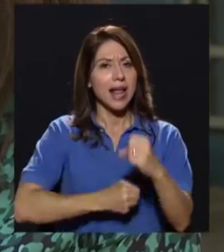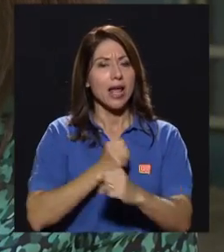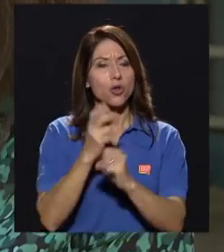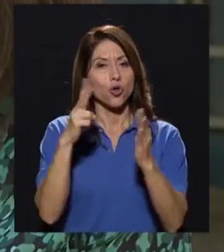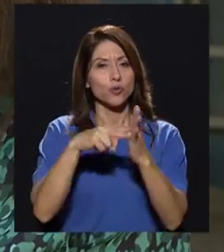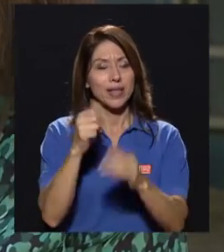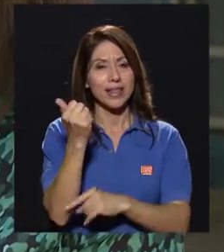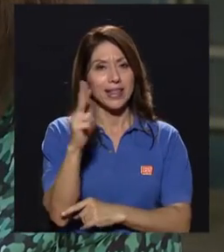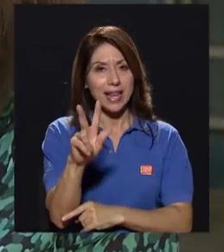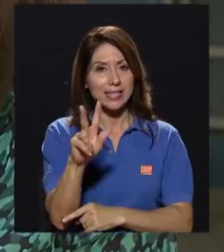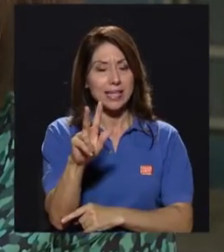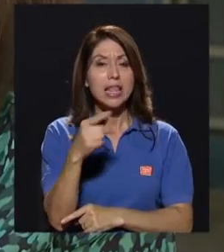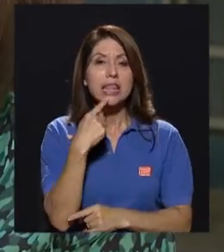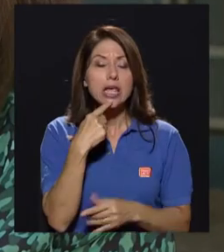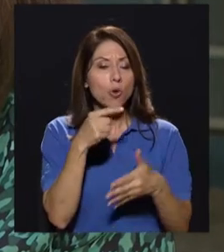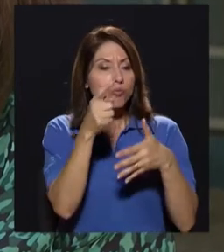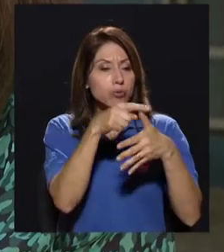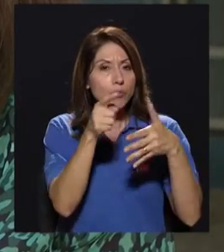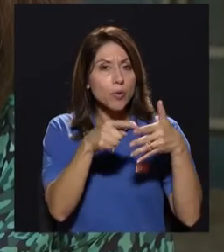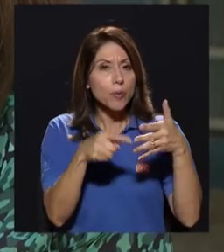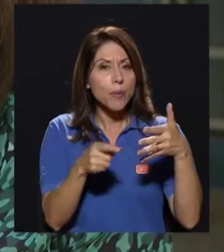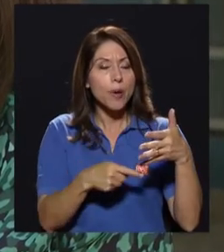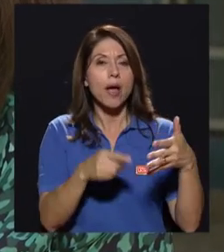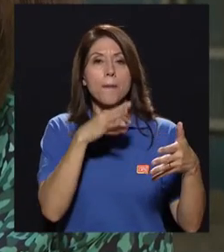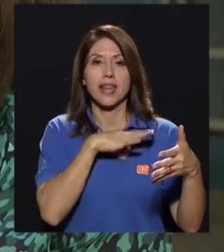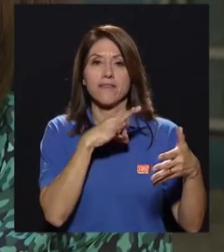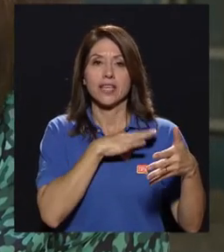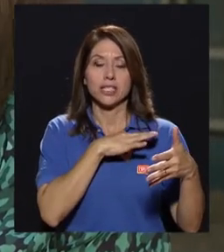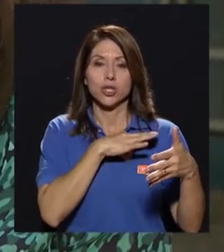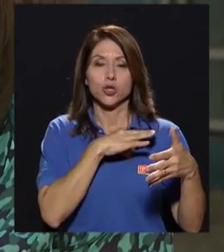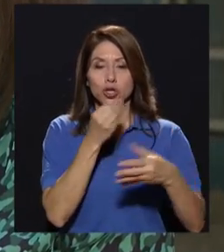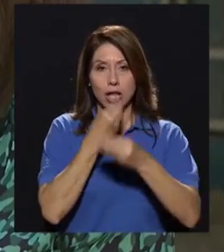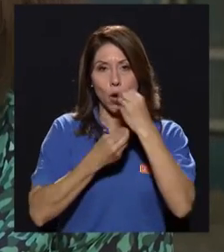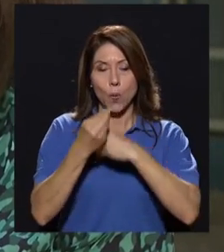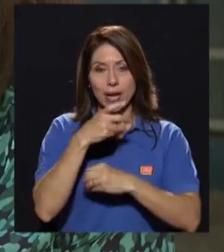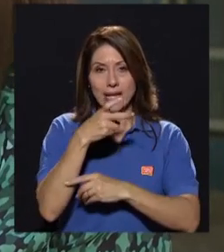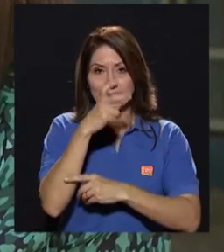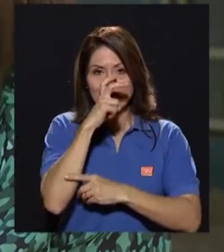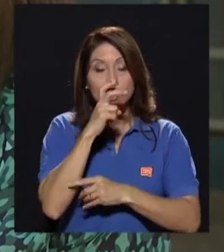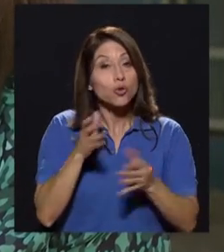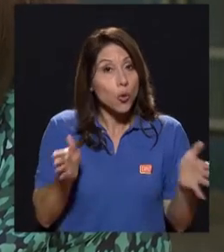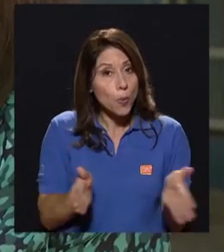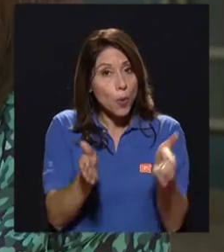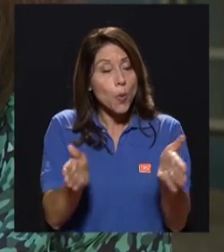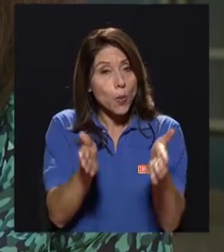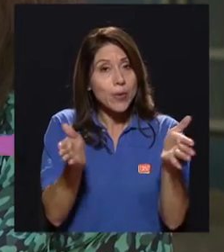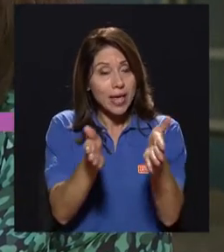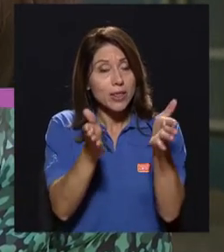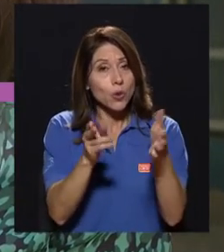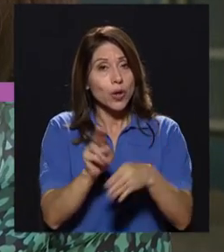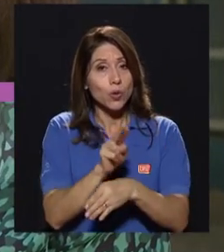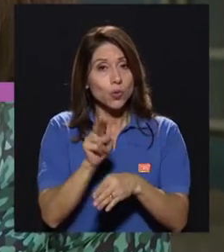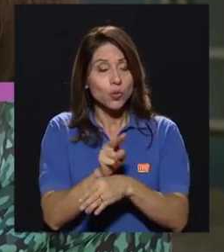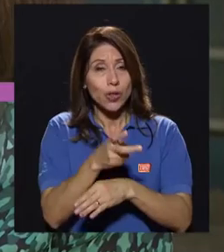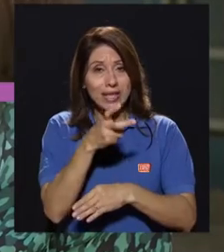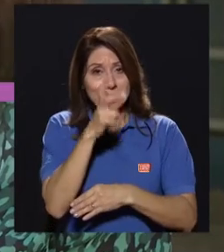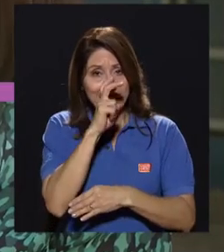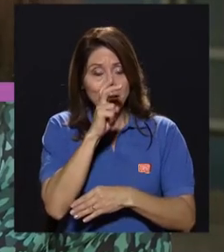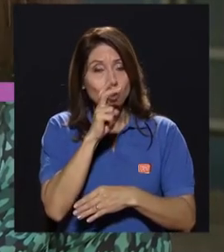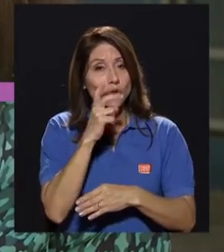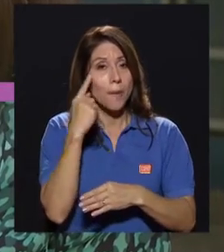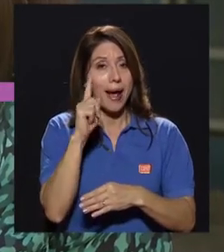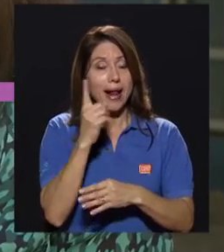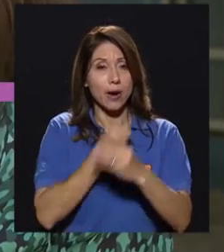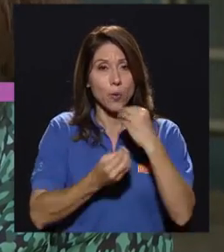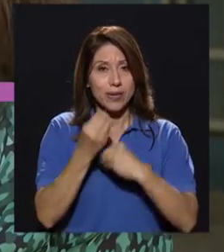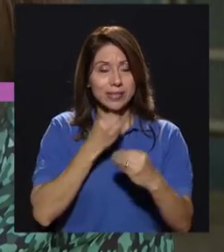2013 indicando los beneficios del consumo de insectos comestibles, incluso promoviendo el consumo de insectos comestibles. Hay diferentes